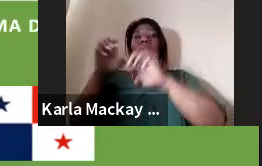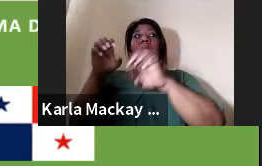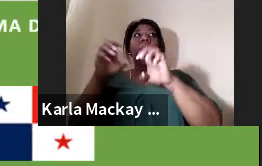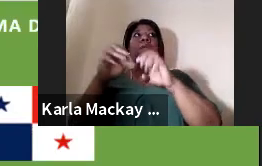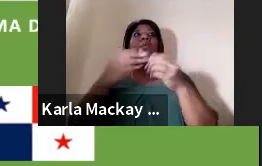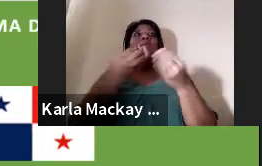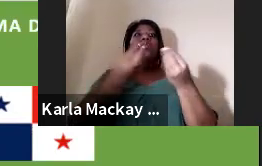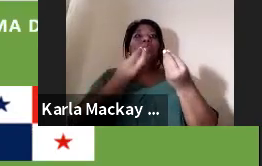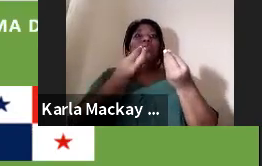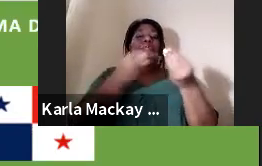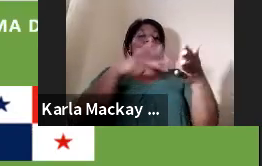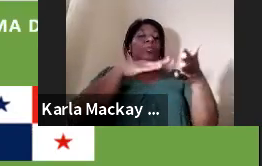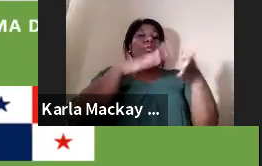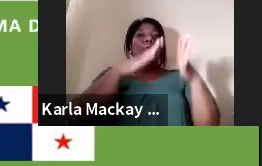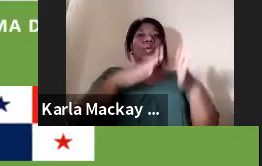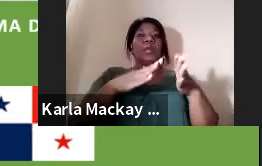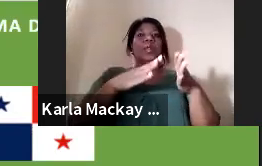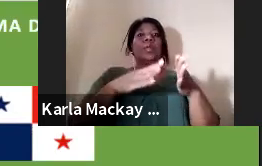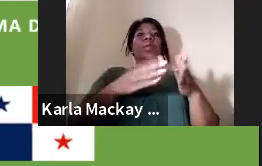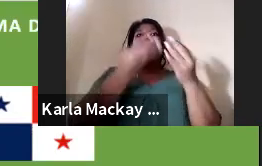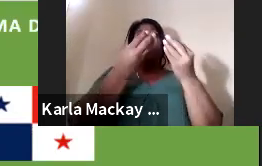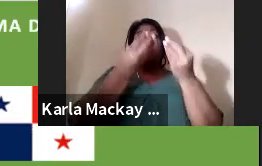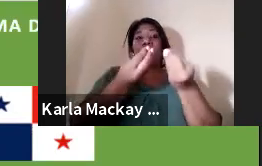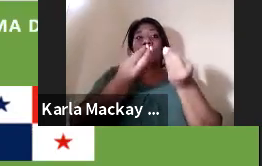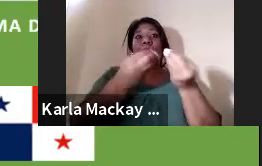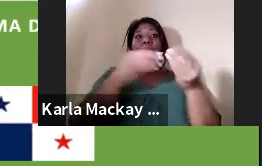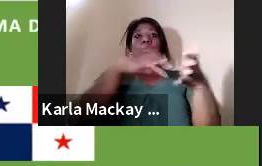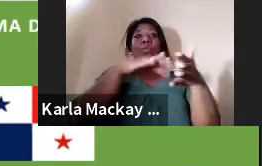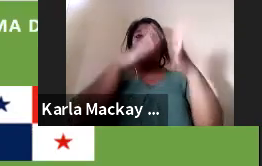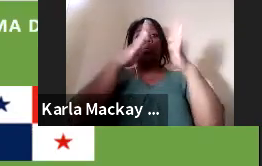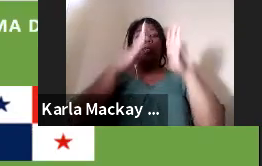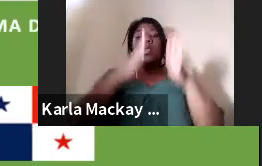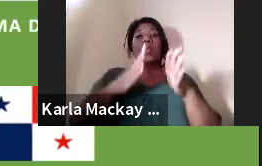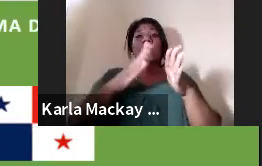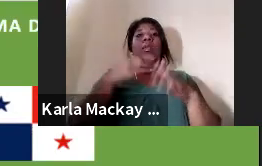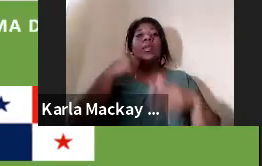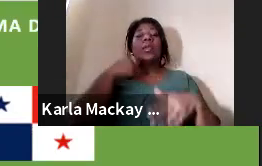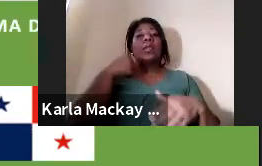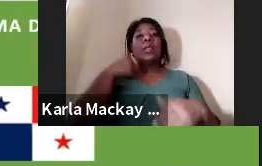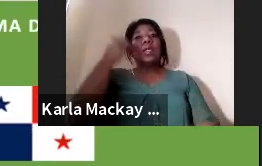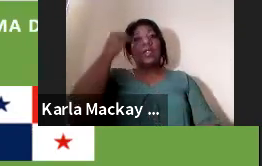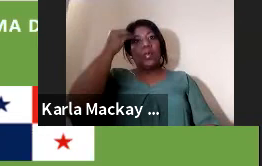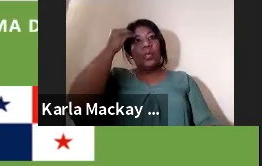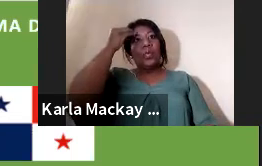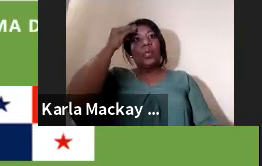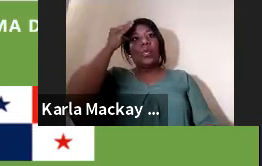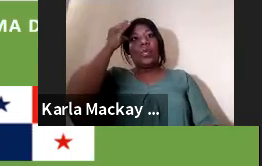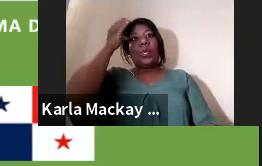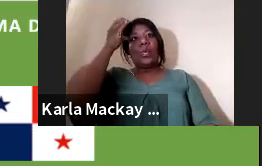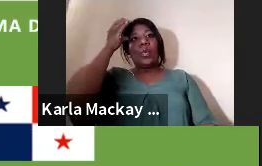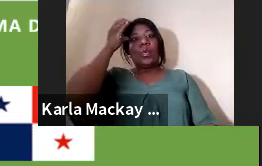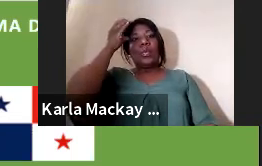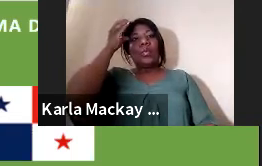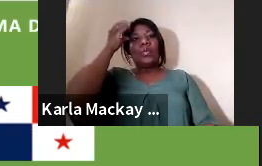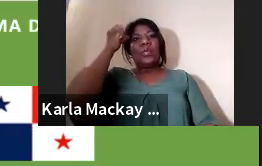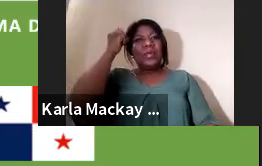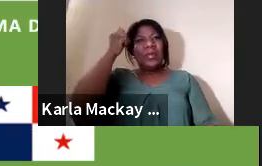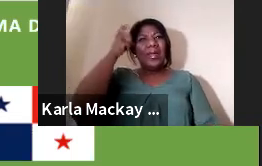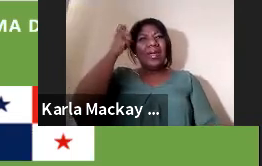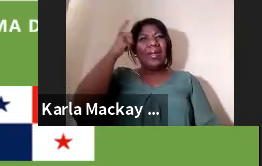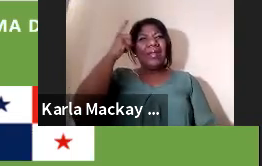gran parte o la mayoría de ellos tienen un conocimiento muy básico sobre